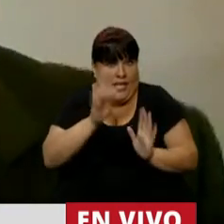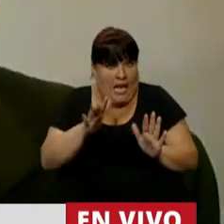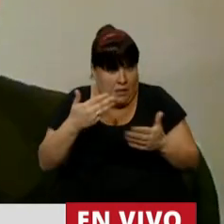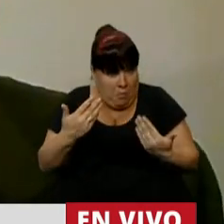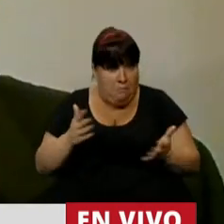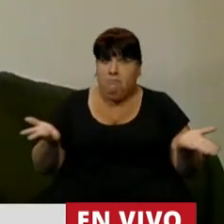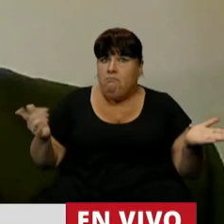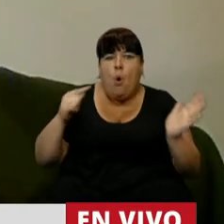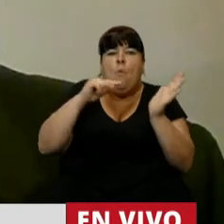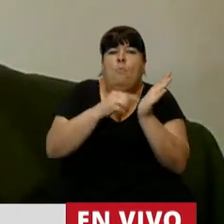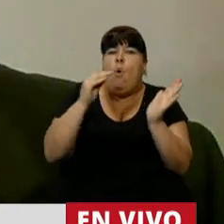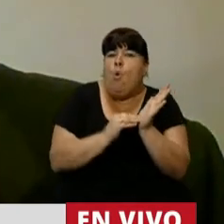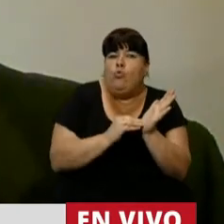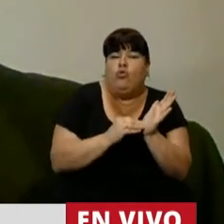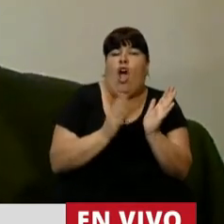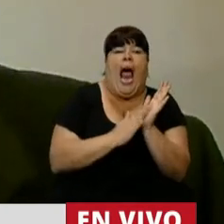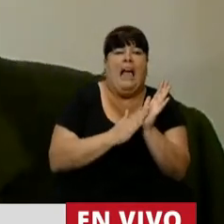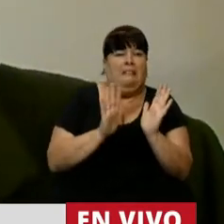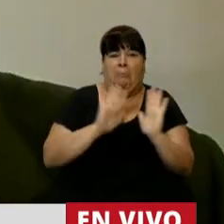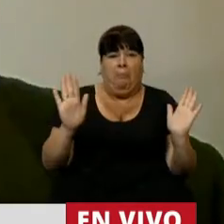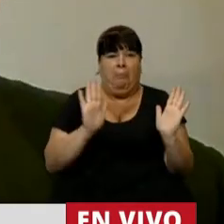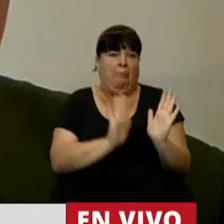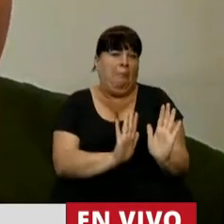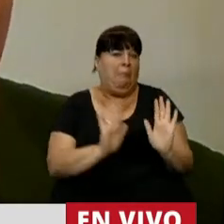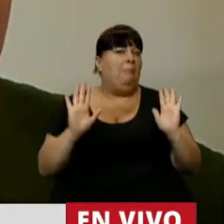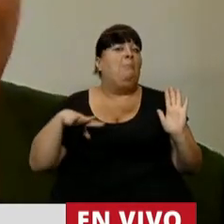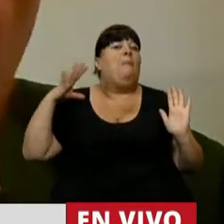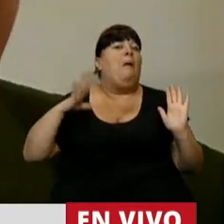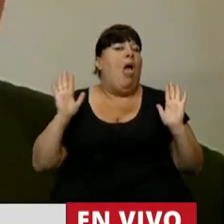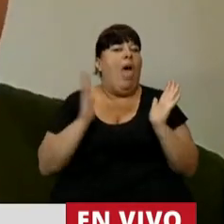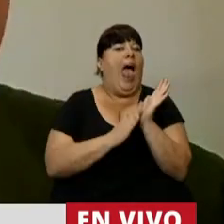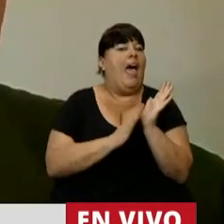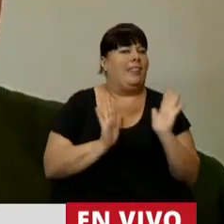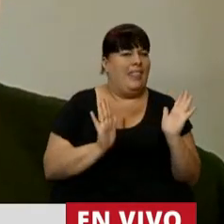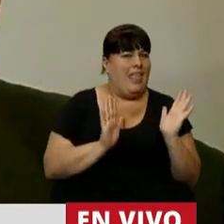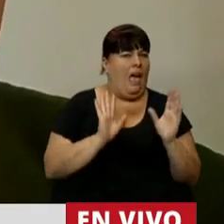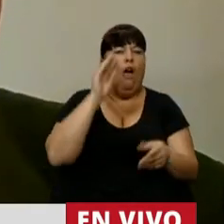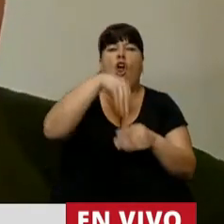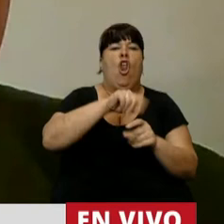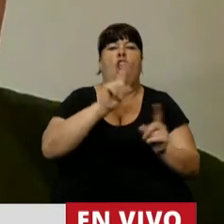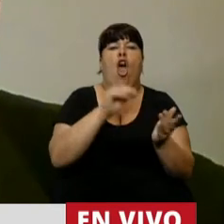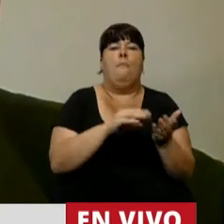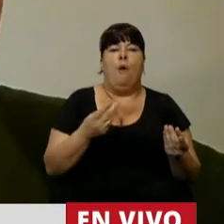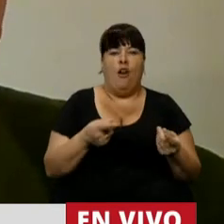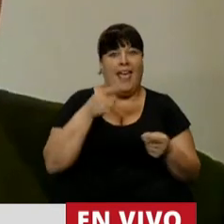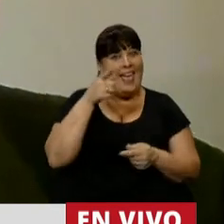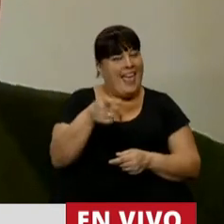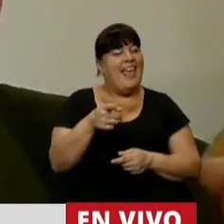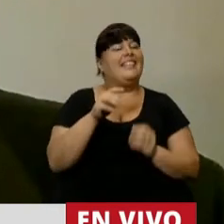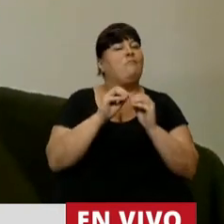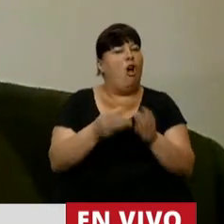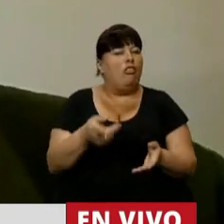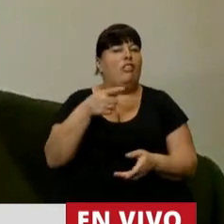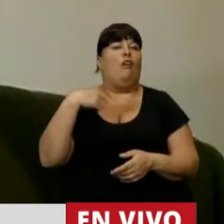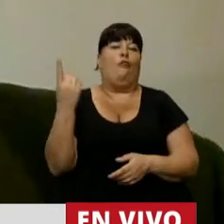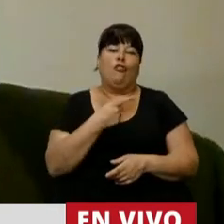a venir la cláusula de garantía no se usa queda allí apenas como una garantía no la incluyeron y ahí está la principal razón